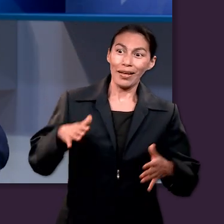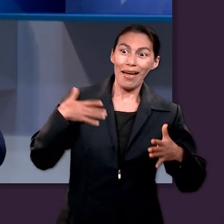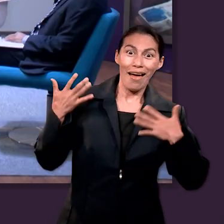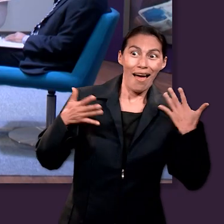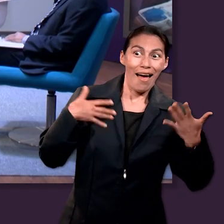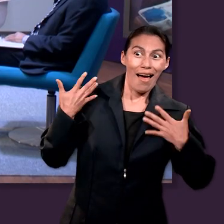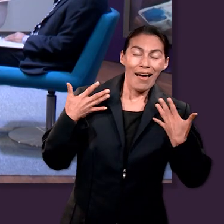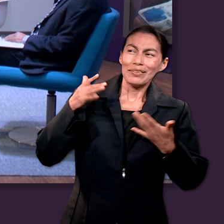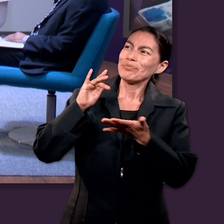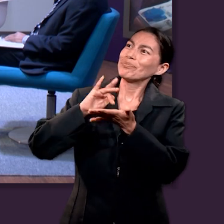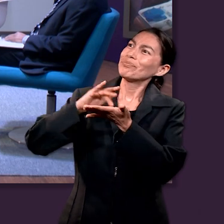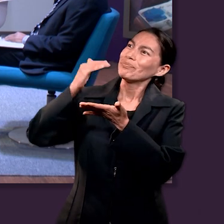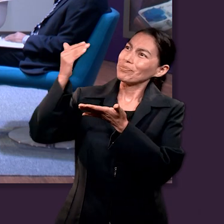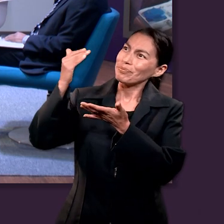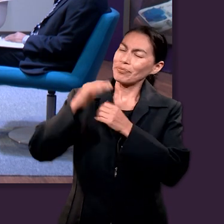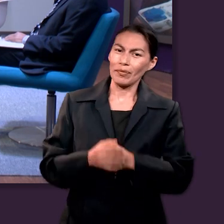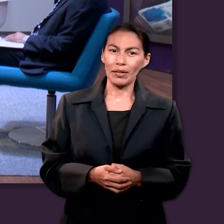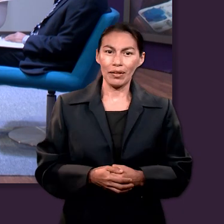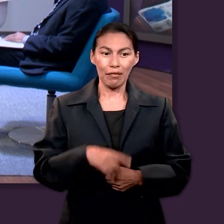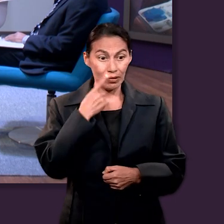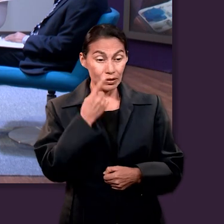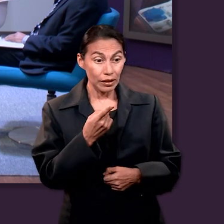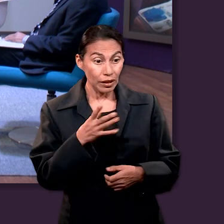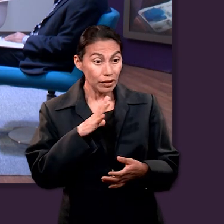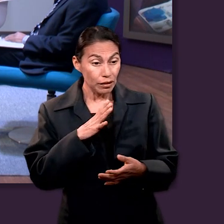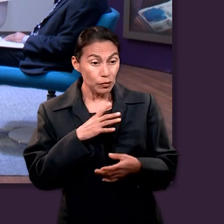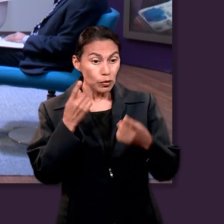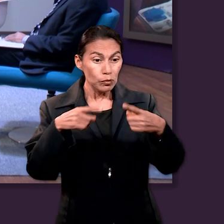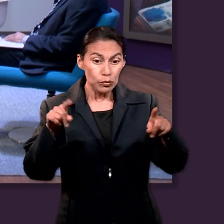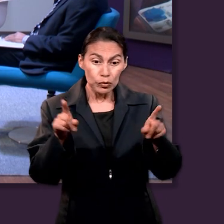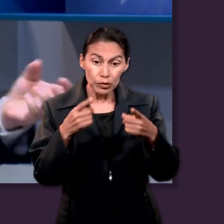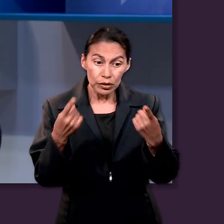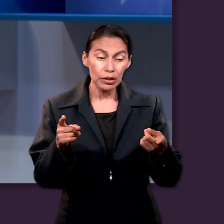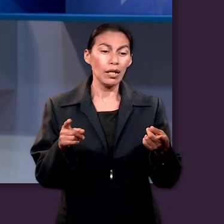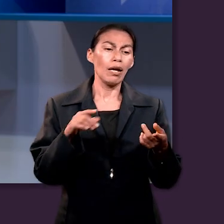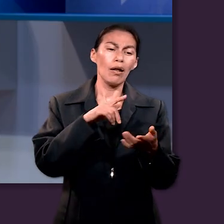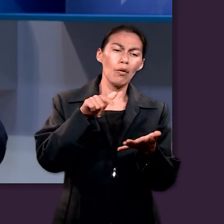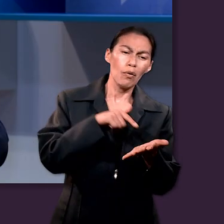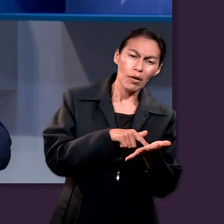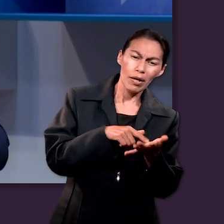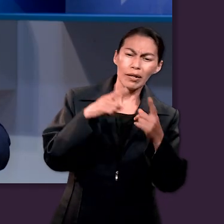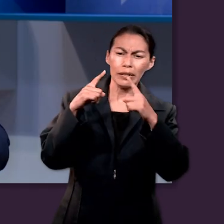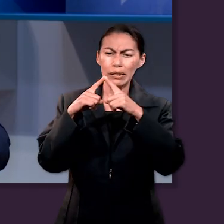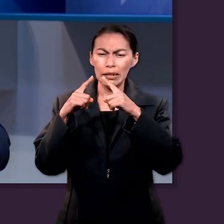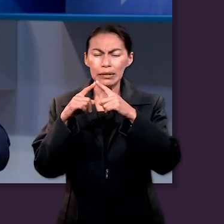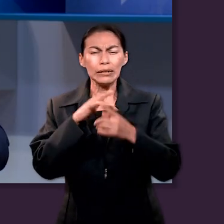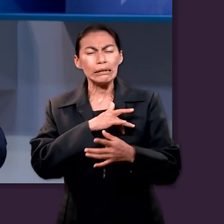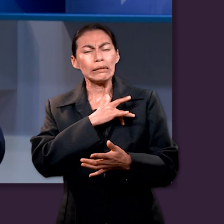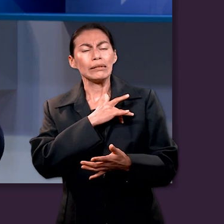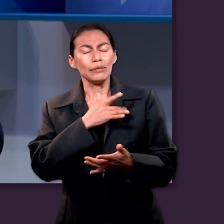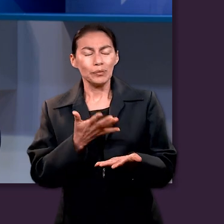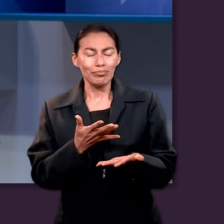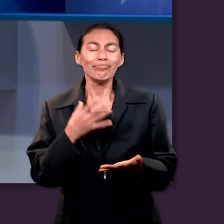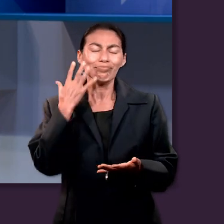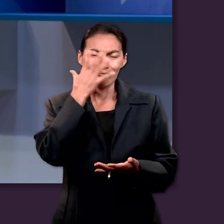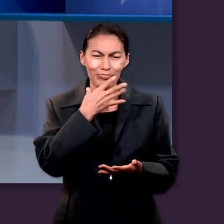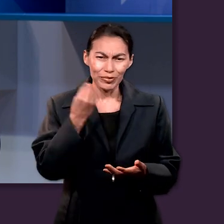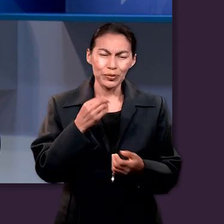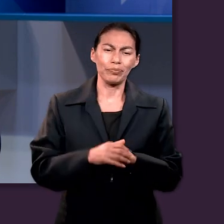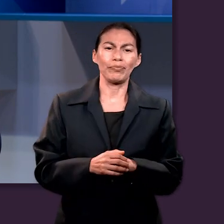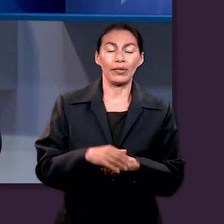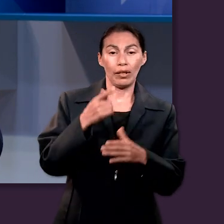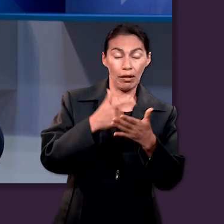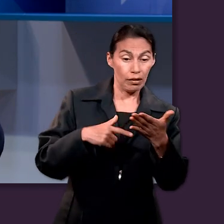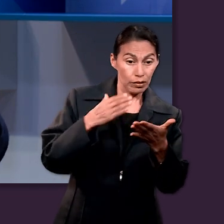miren, tenemos aquí cosas materiales como un lugar o música y tenemos también sentimientos, ¿no? Y el contexto de la